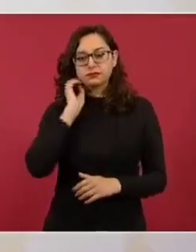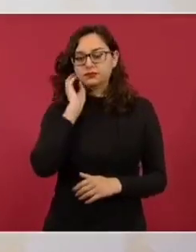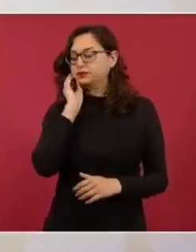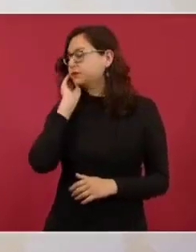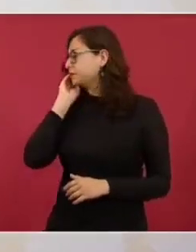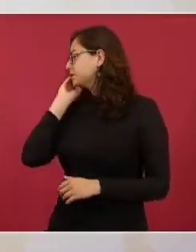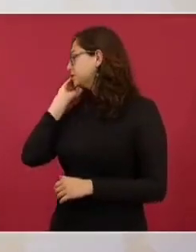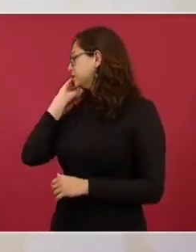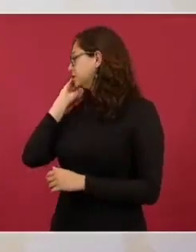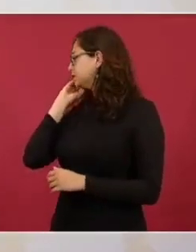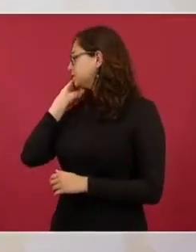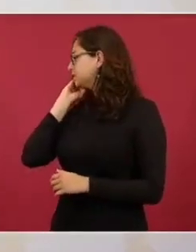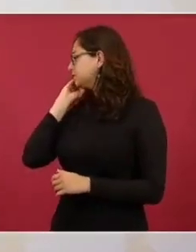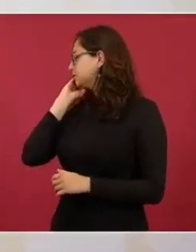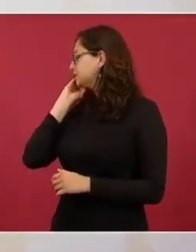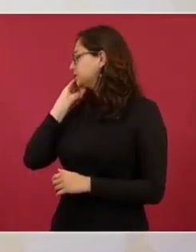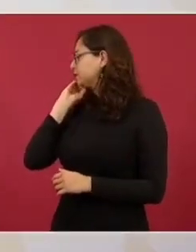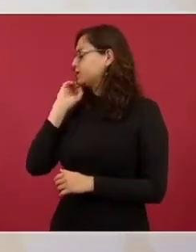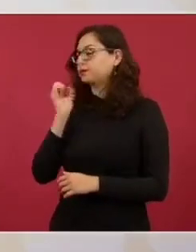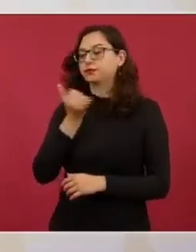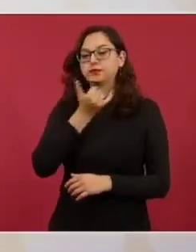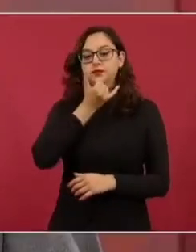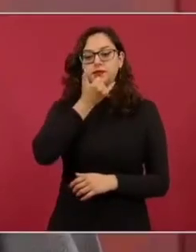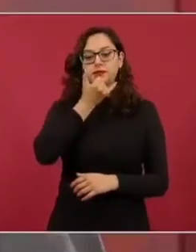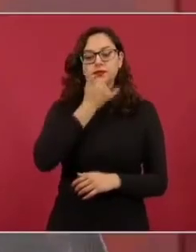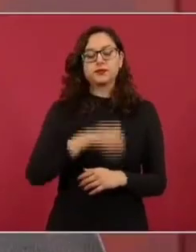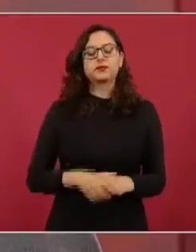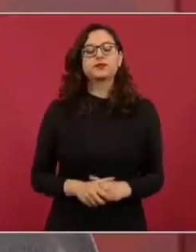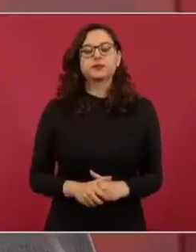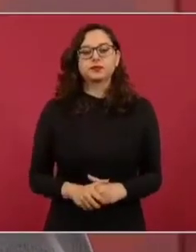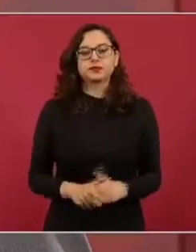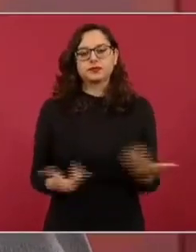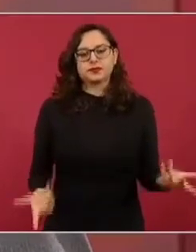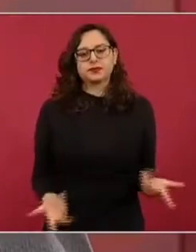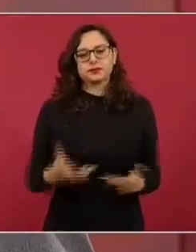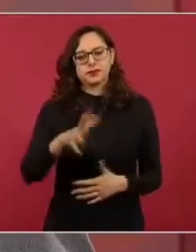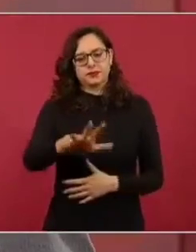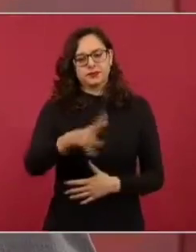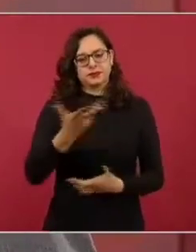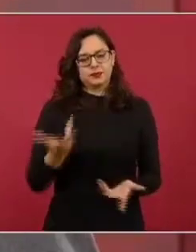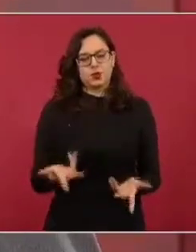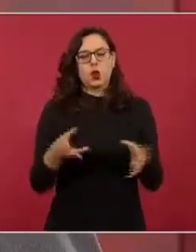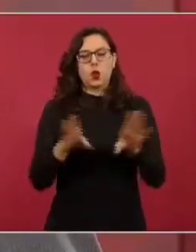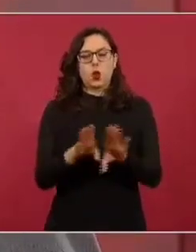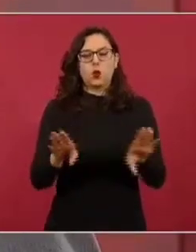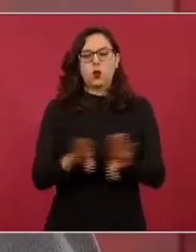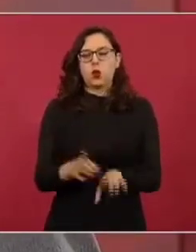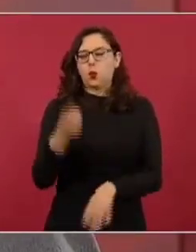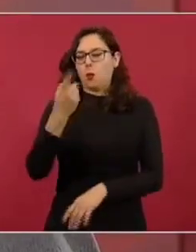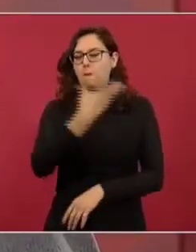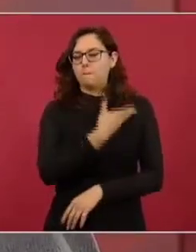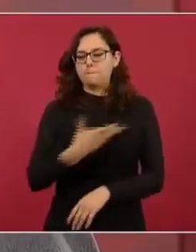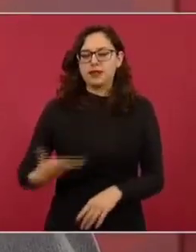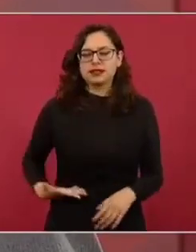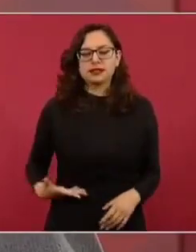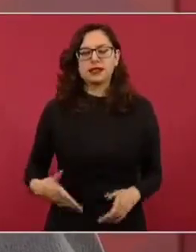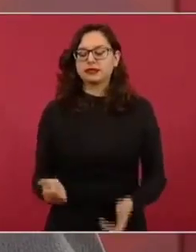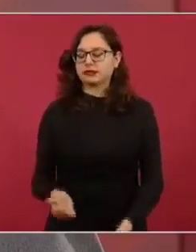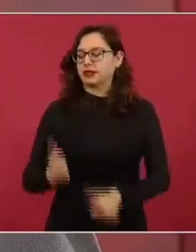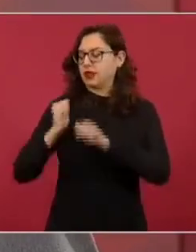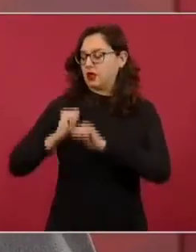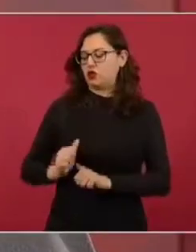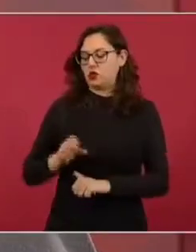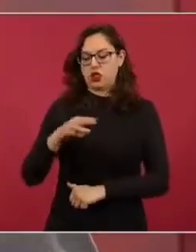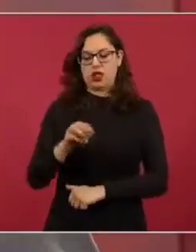Imagínense qué autoridad moral puede tener un presidente que